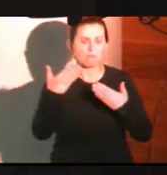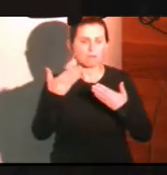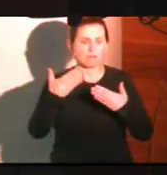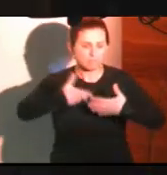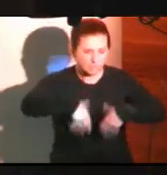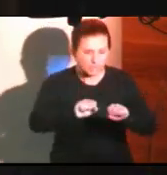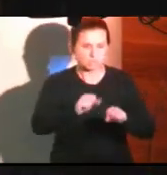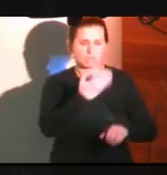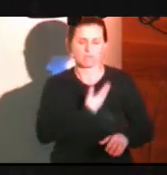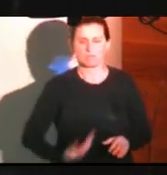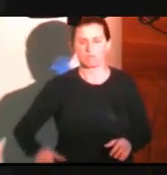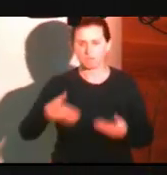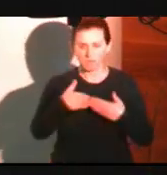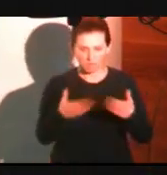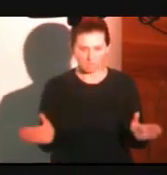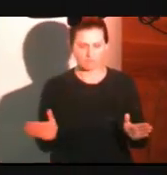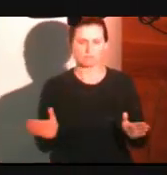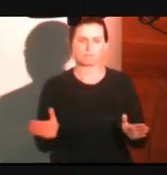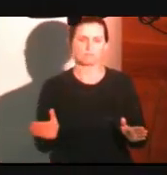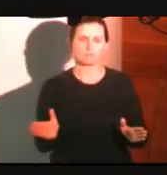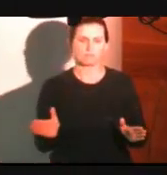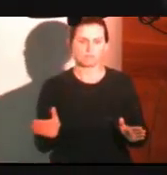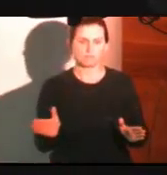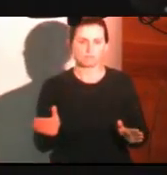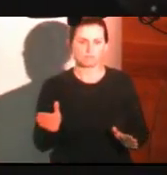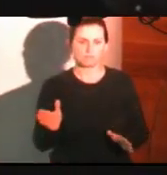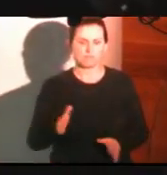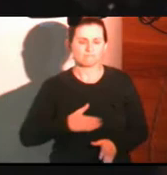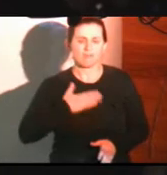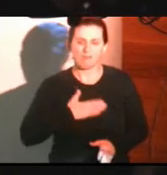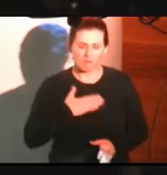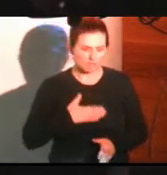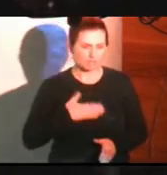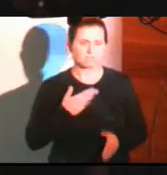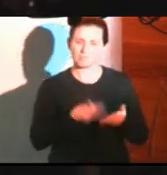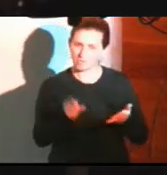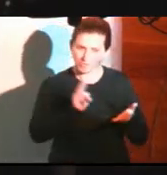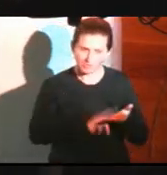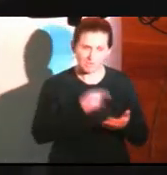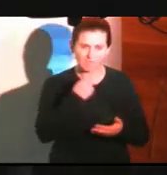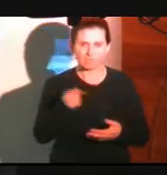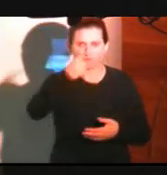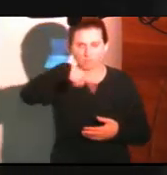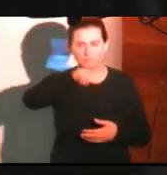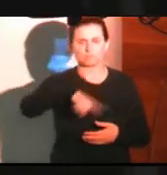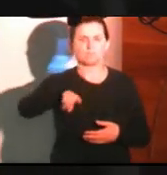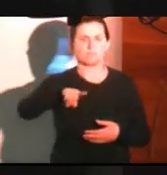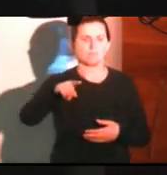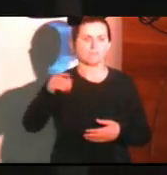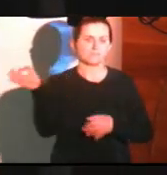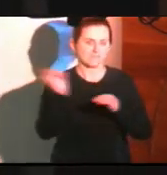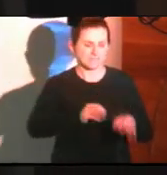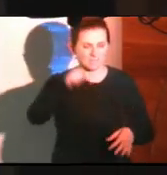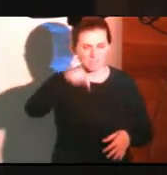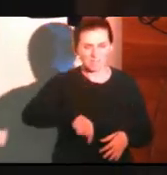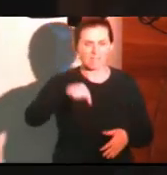acceso a la información. Gratificado nuevamente lo reitero con el tema de que estén acá, de que estén en esta ciudad tan bonita,